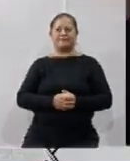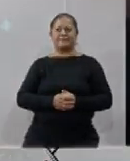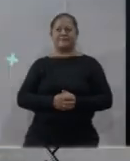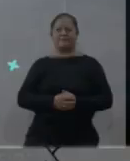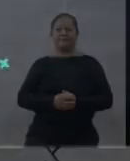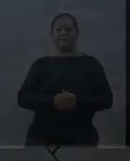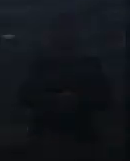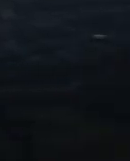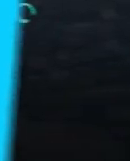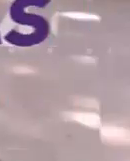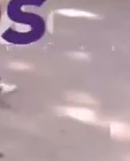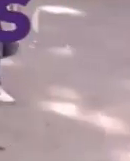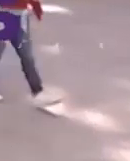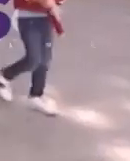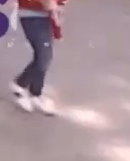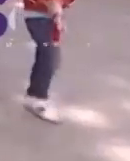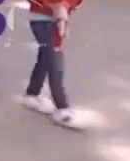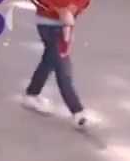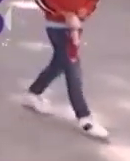Continuamos.